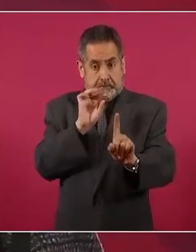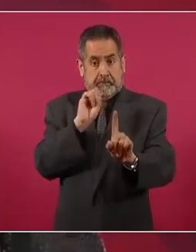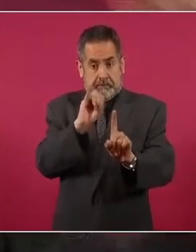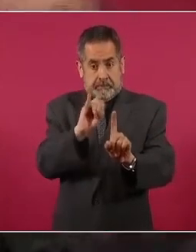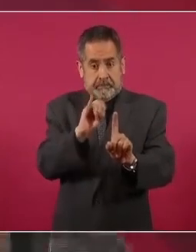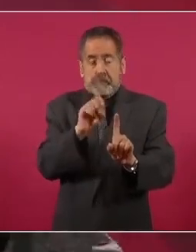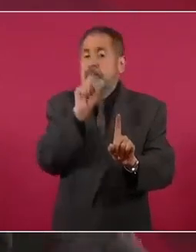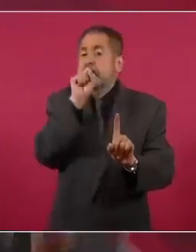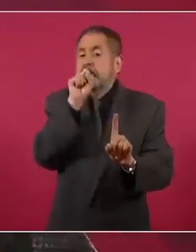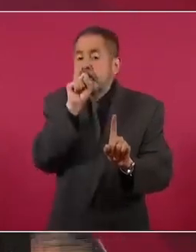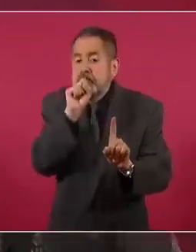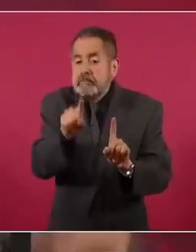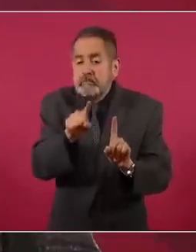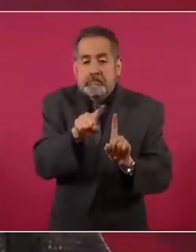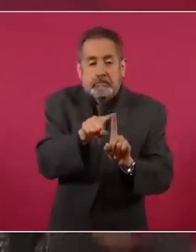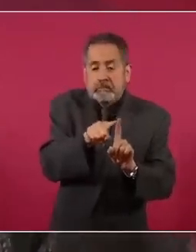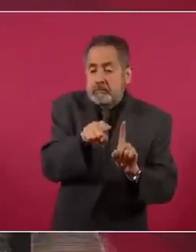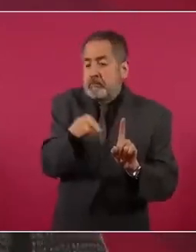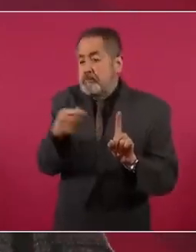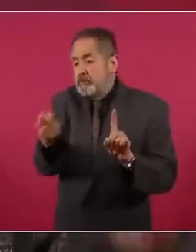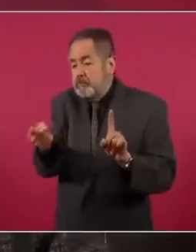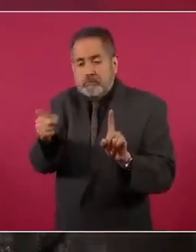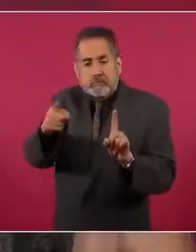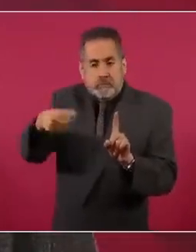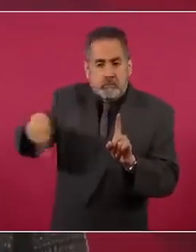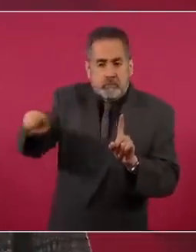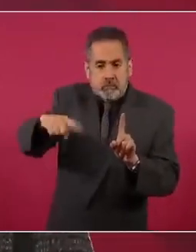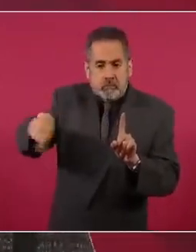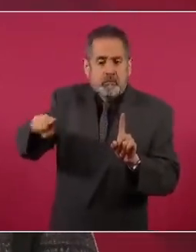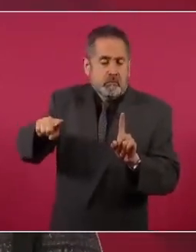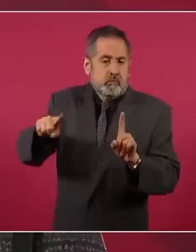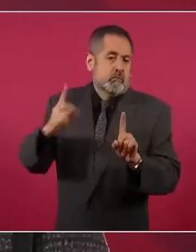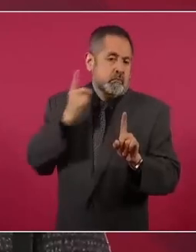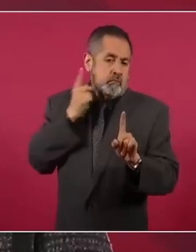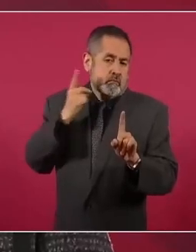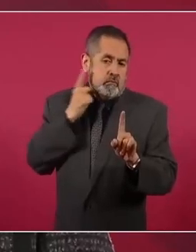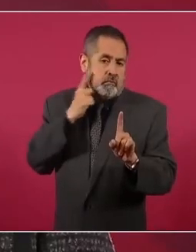que en un verdadero sistema democrático